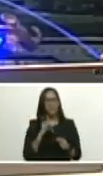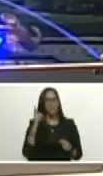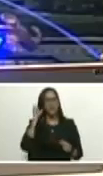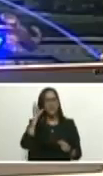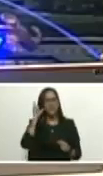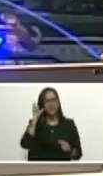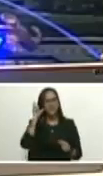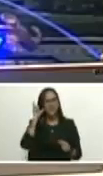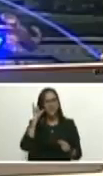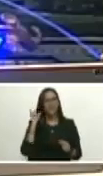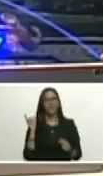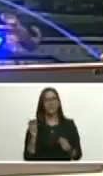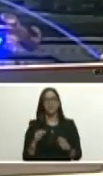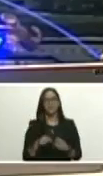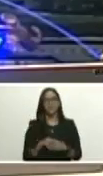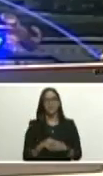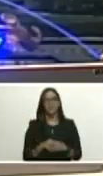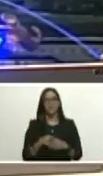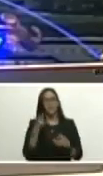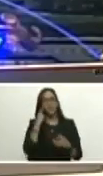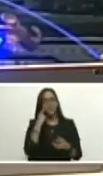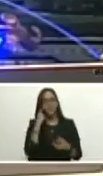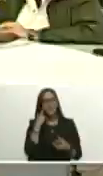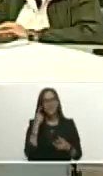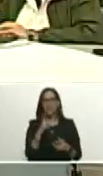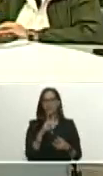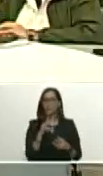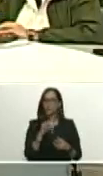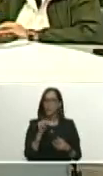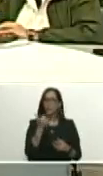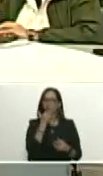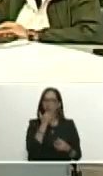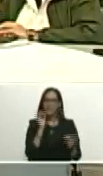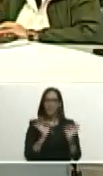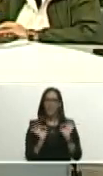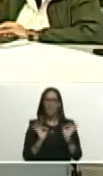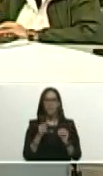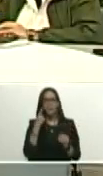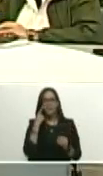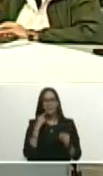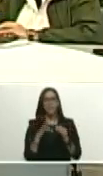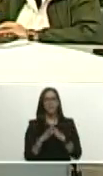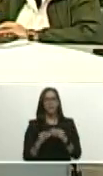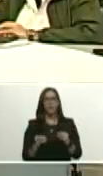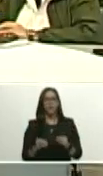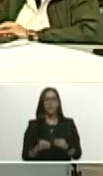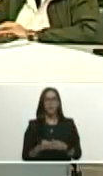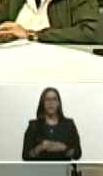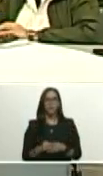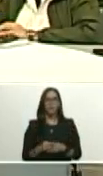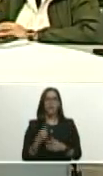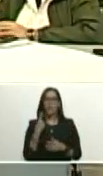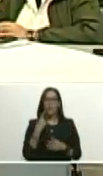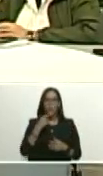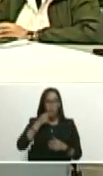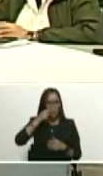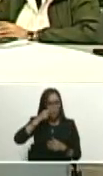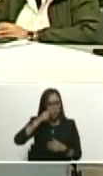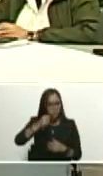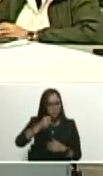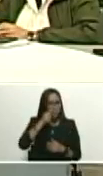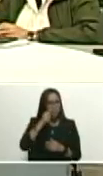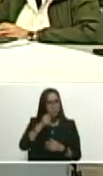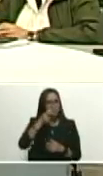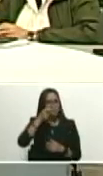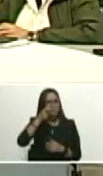de la artillería pendiente que no falle nada pendiente de todo con una lupa ultrasonica yo